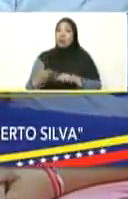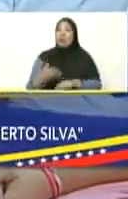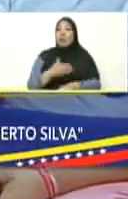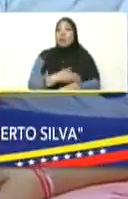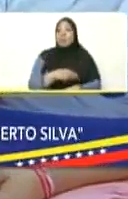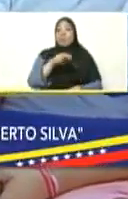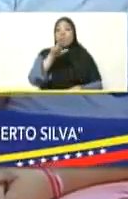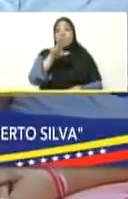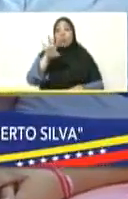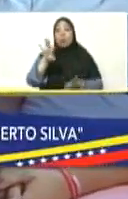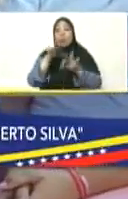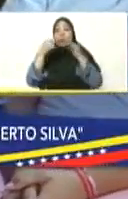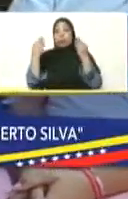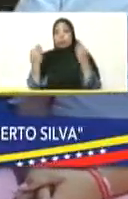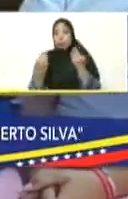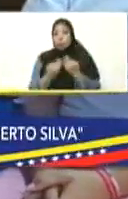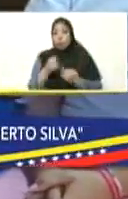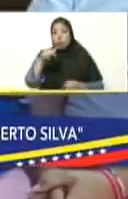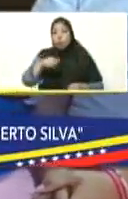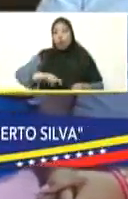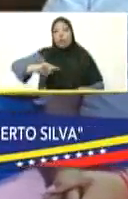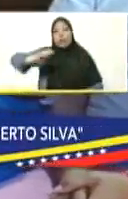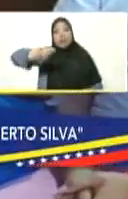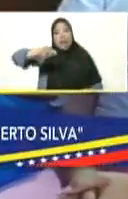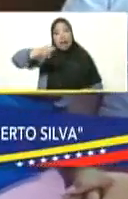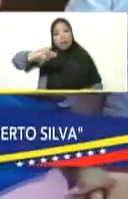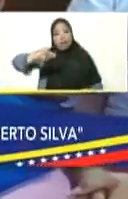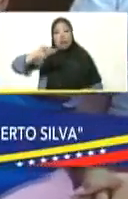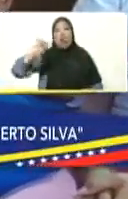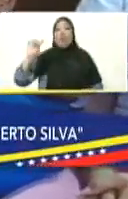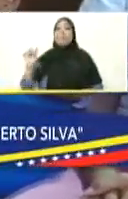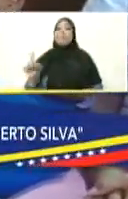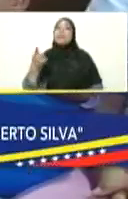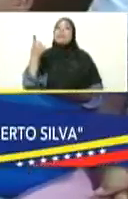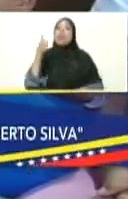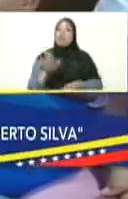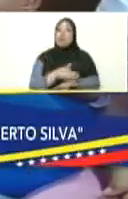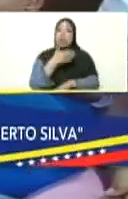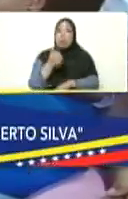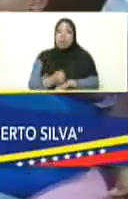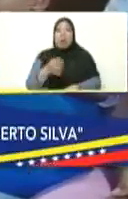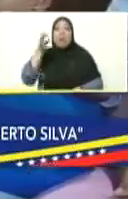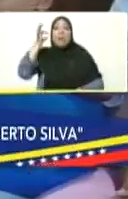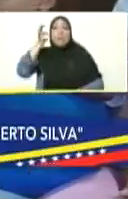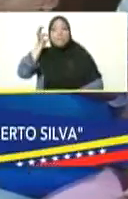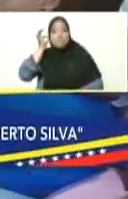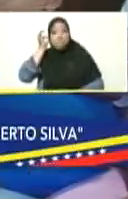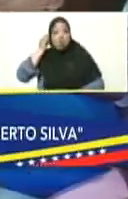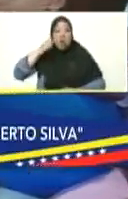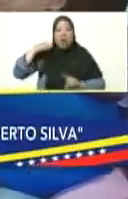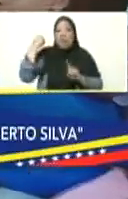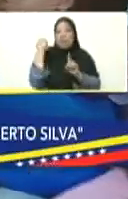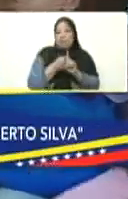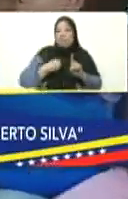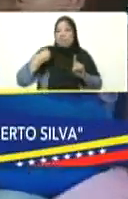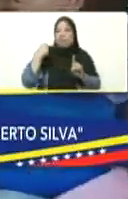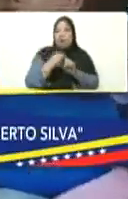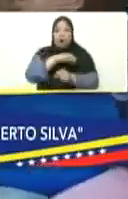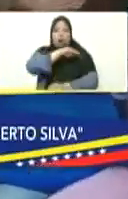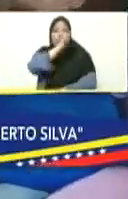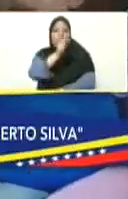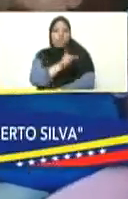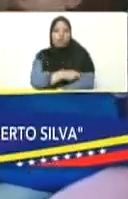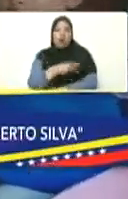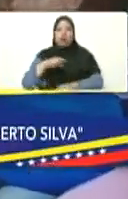34 familias recibiendo hoy sus llaves pero primero y principal 34 mujeres aguerridas revolucionarias y